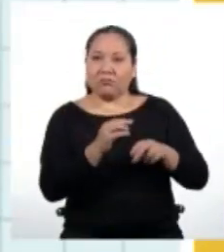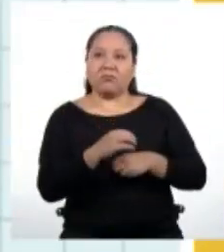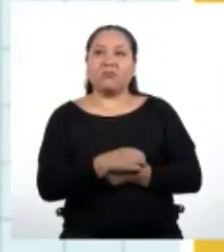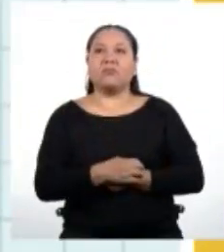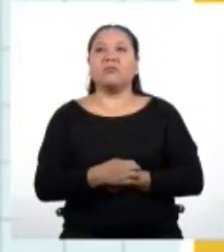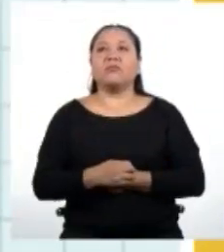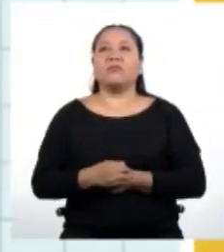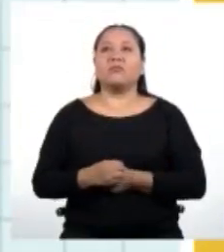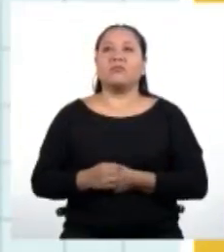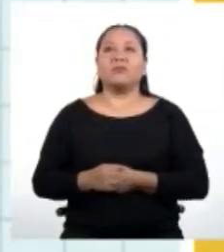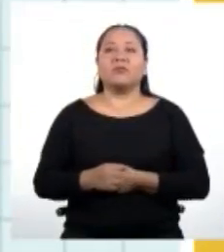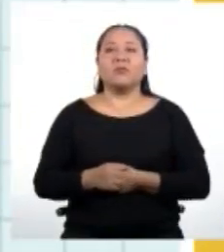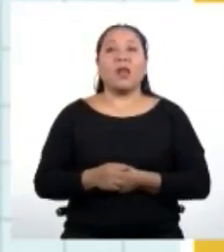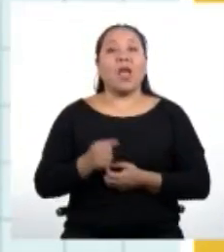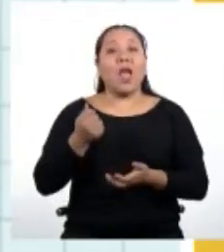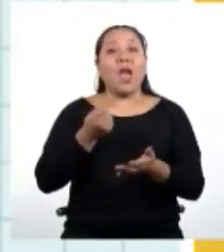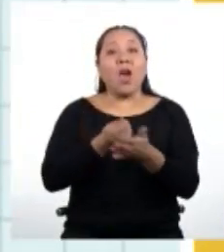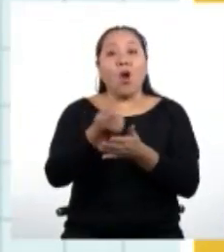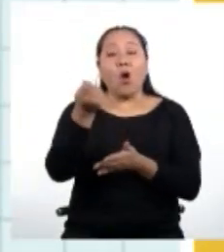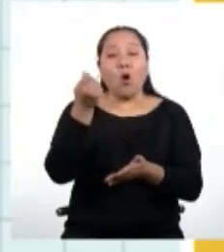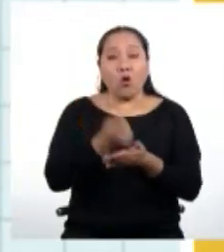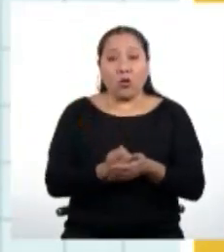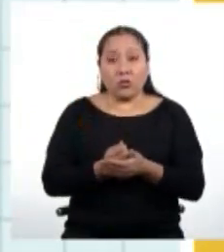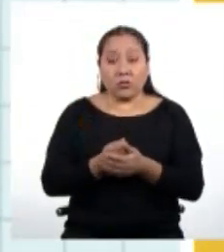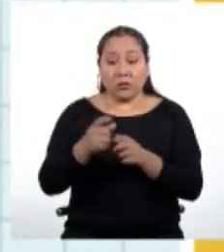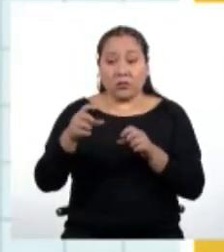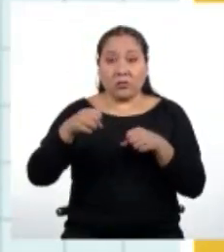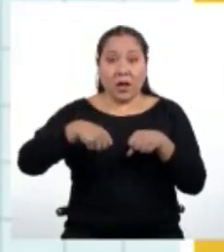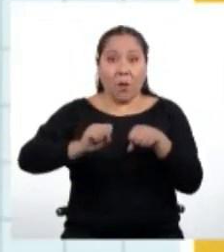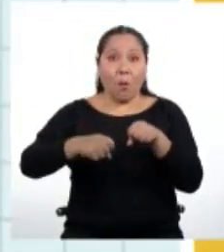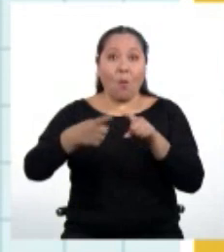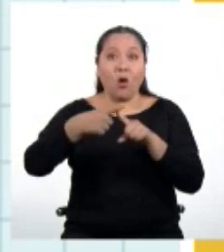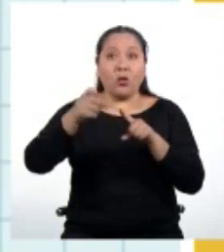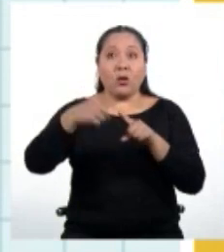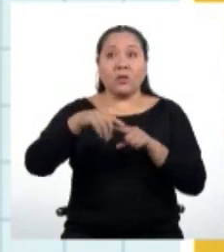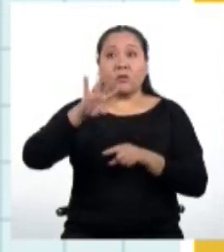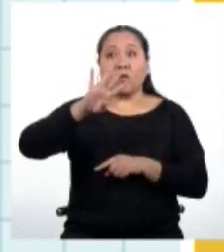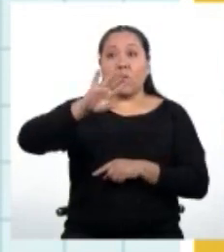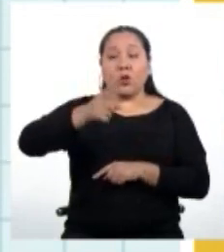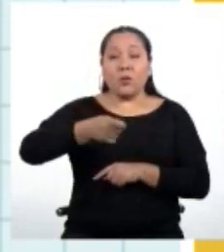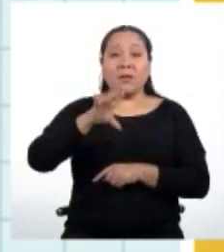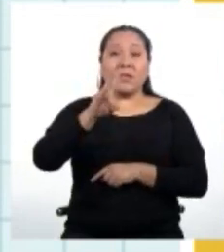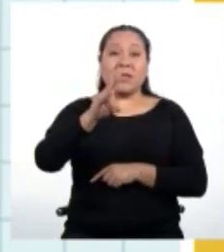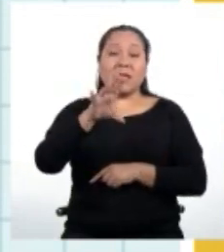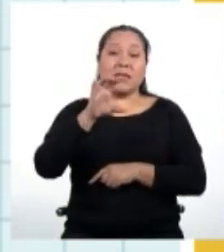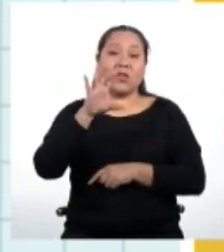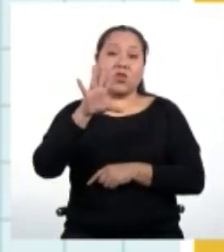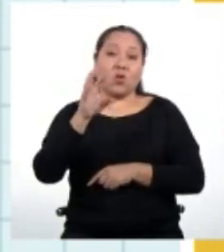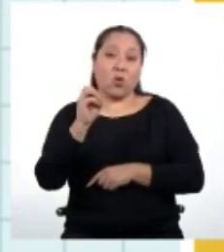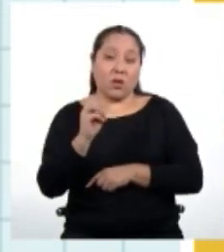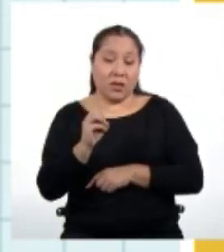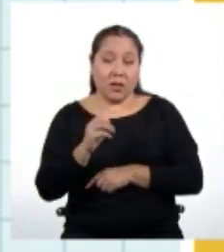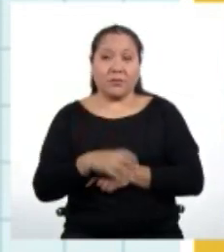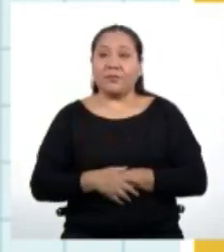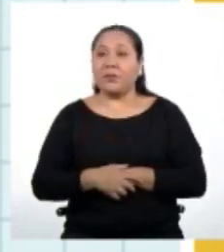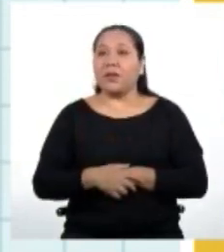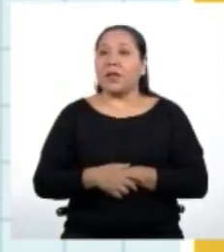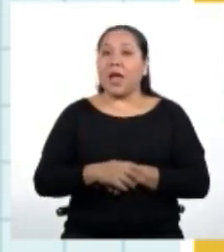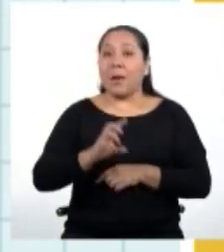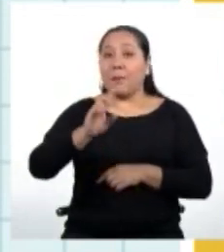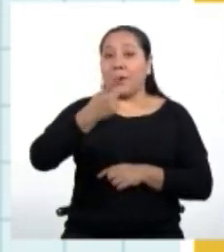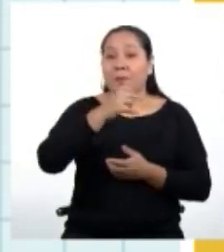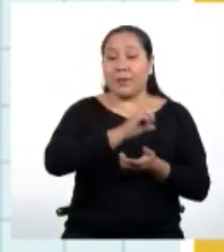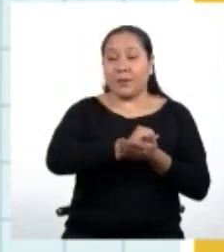El costo de la motocar es 4.750 soles. El primer mes ahorra